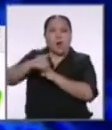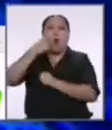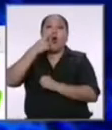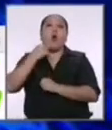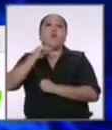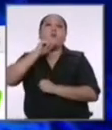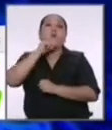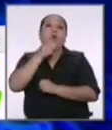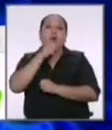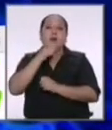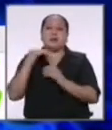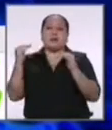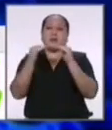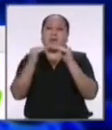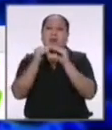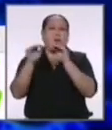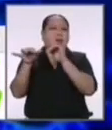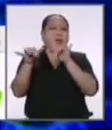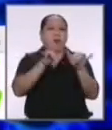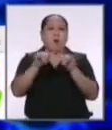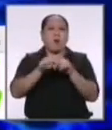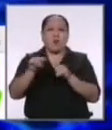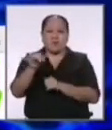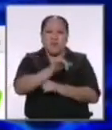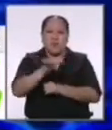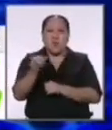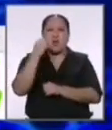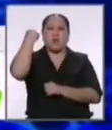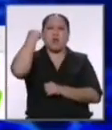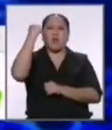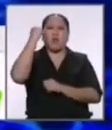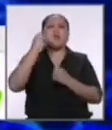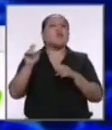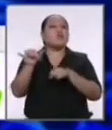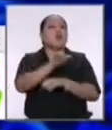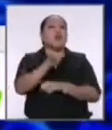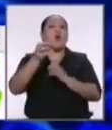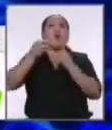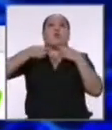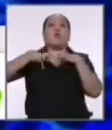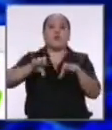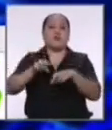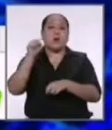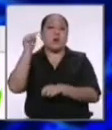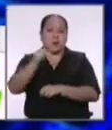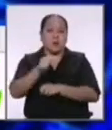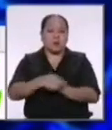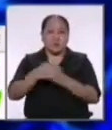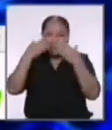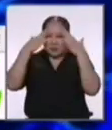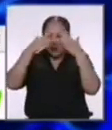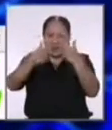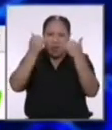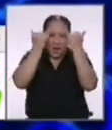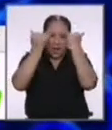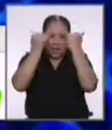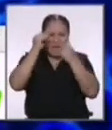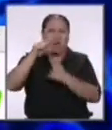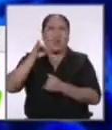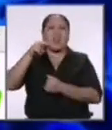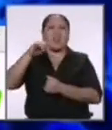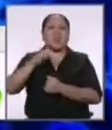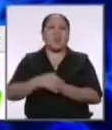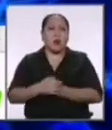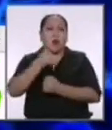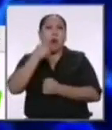y mujeres somos iguales y debemos tener los mismos derechos y oportunidades eso es el enfoque de género así de